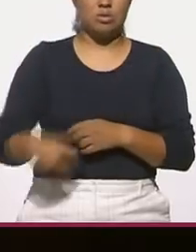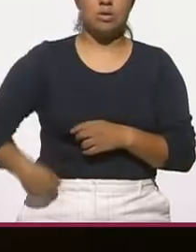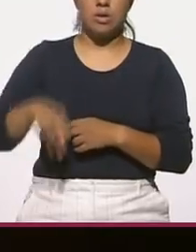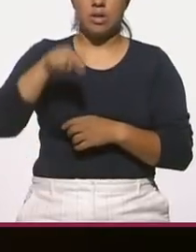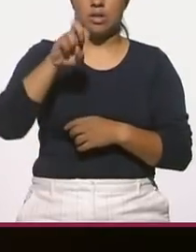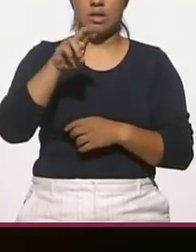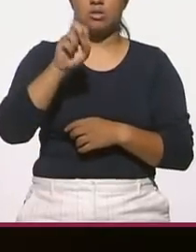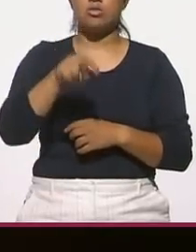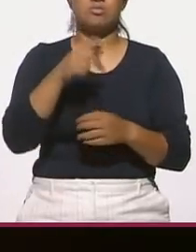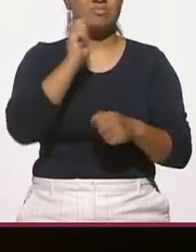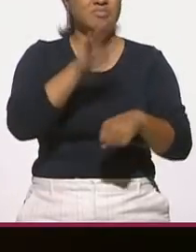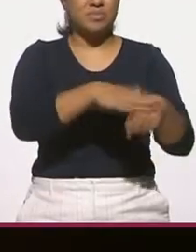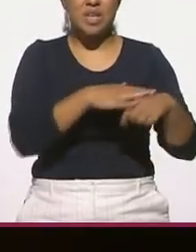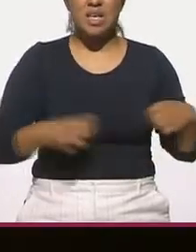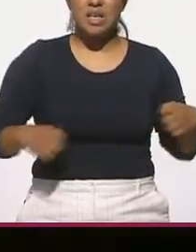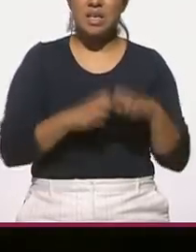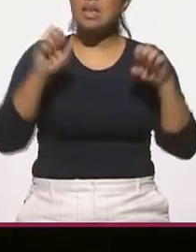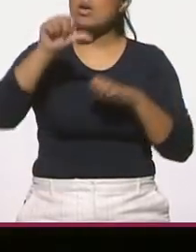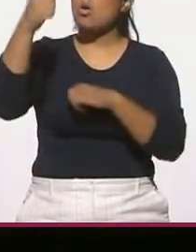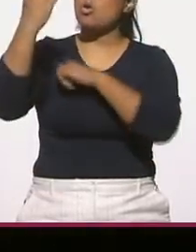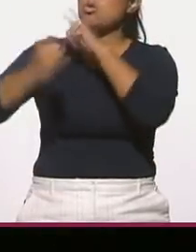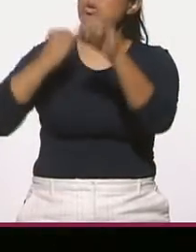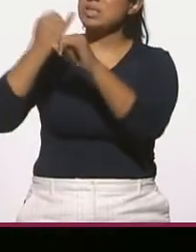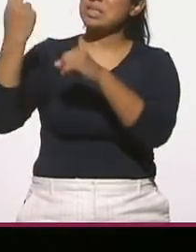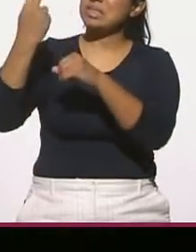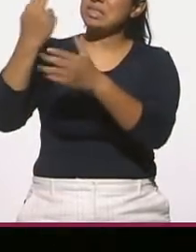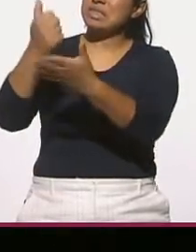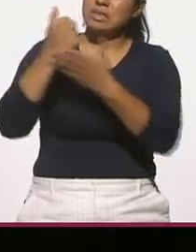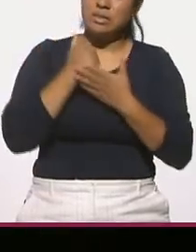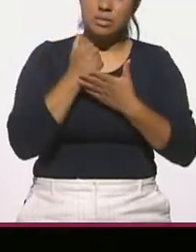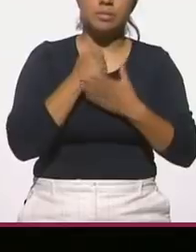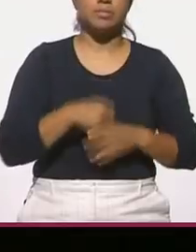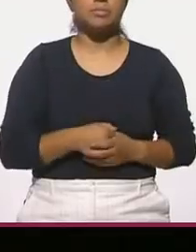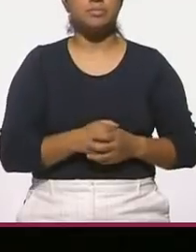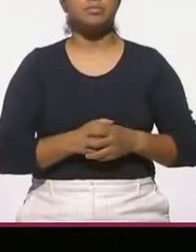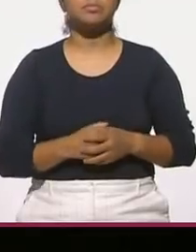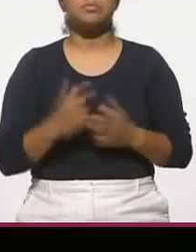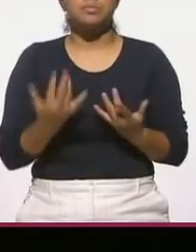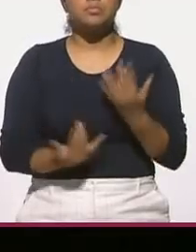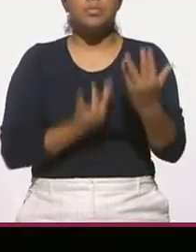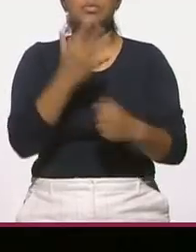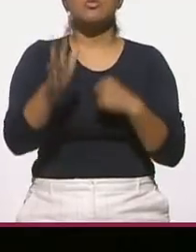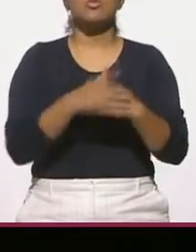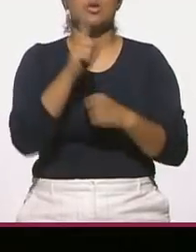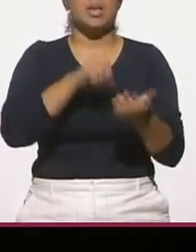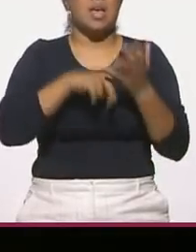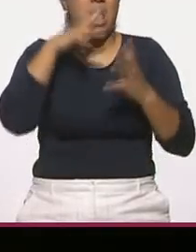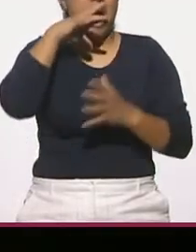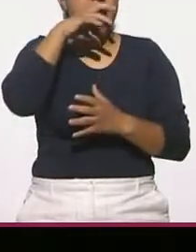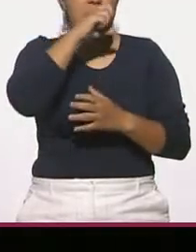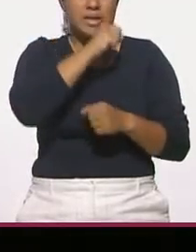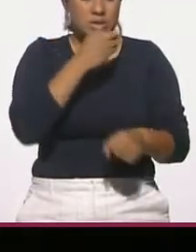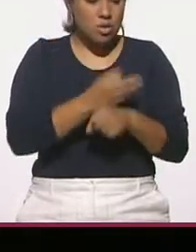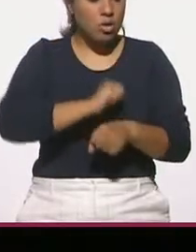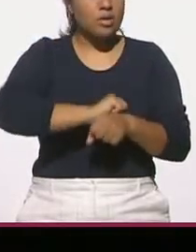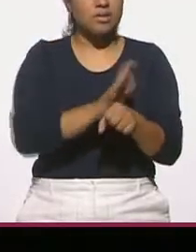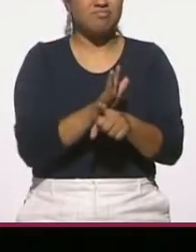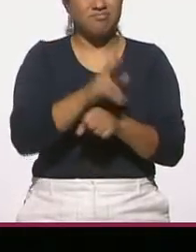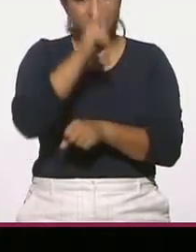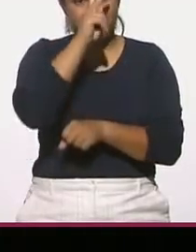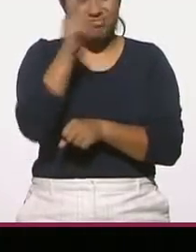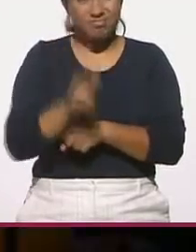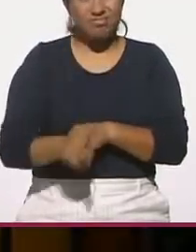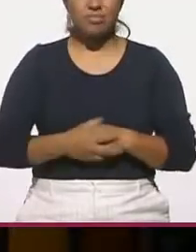emergencia y solicitó ayuda internacional por los siniestros. Los incendios se producen después de una ola de calor y en medio de la pandemia de COVID-19.